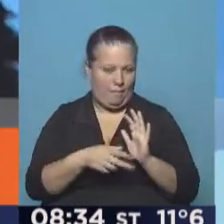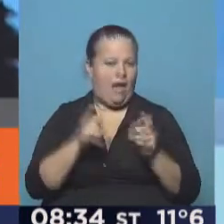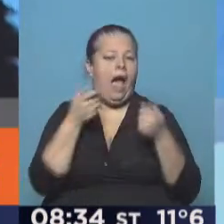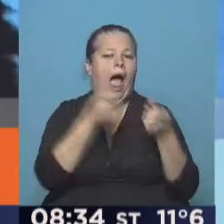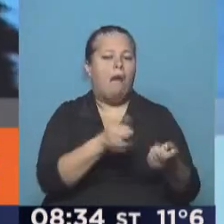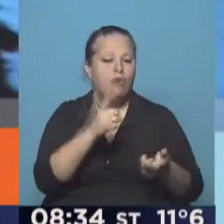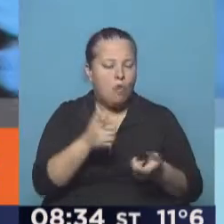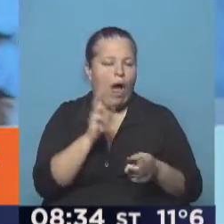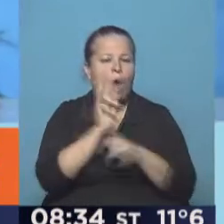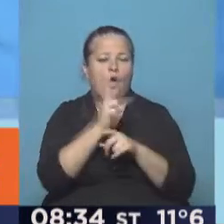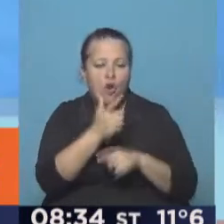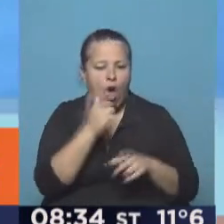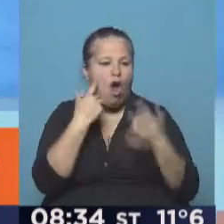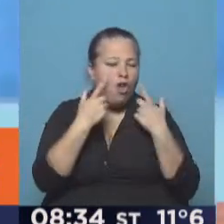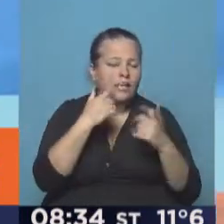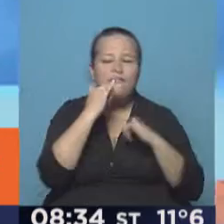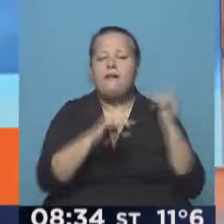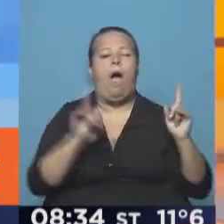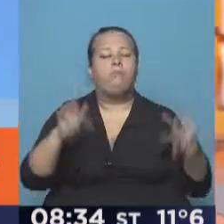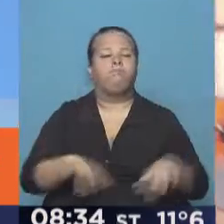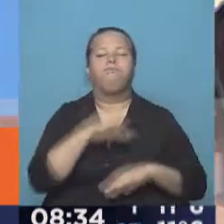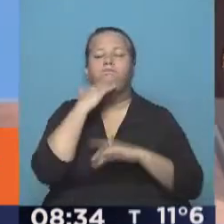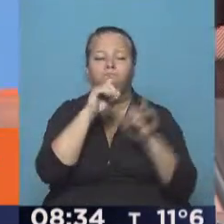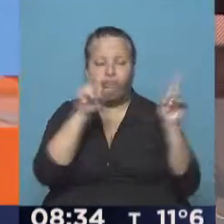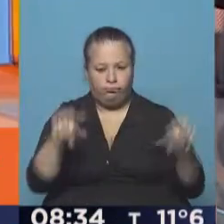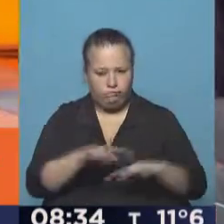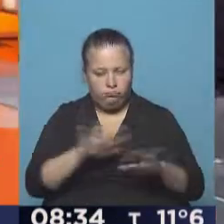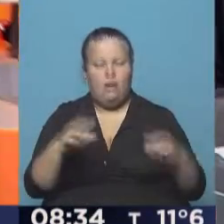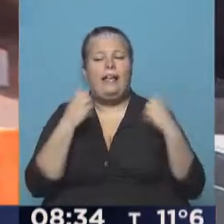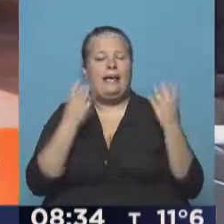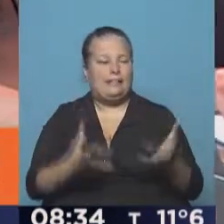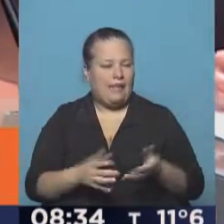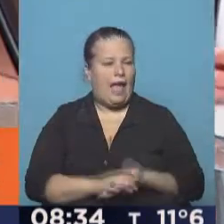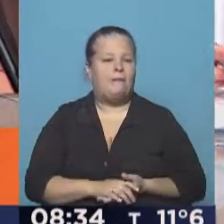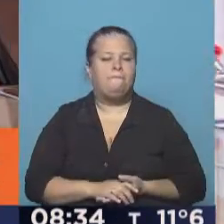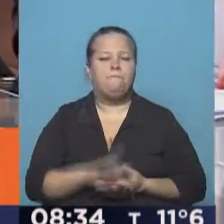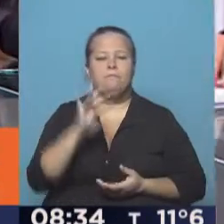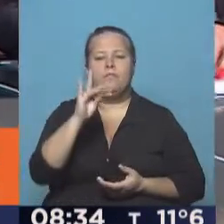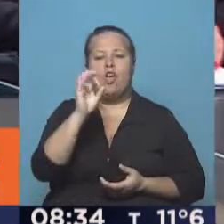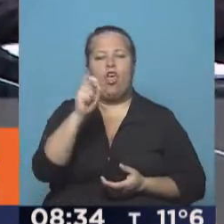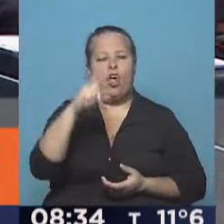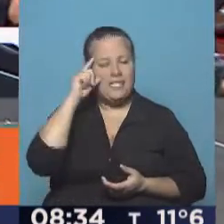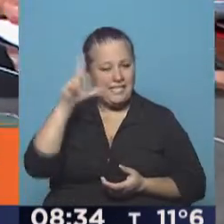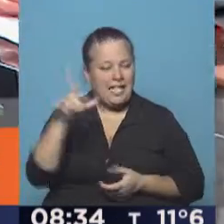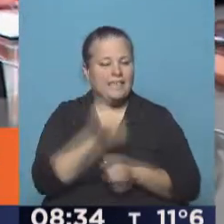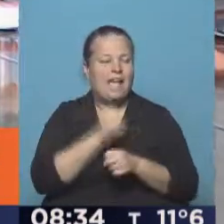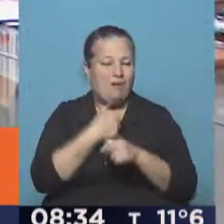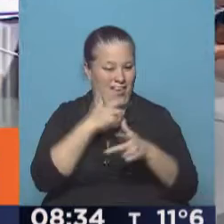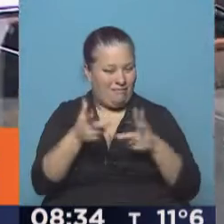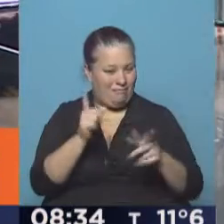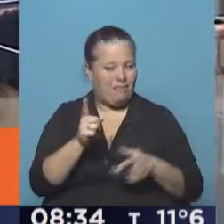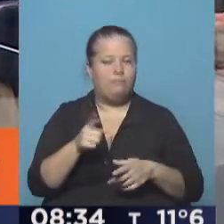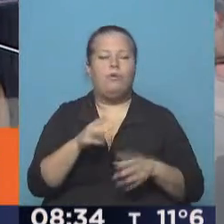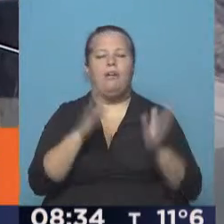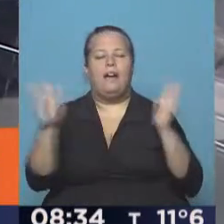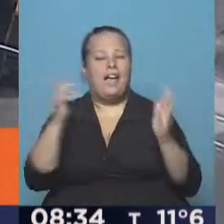acompañamiento, sin seguimiento, es decir, sin datos. No sabemos nada de cómo les va. Es decir, Doncel trabaja, como yo les decía, en